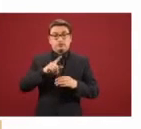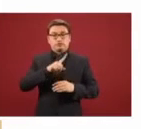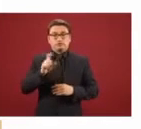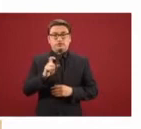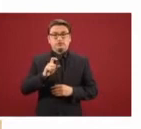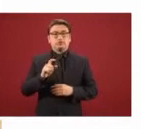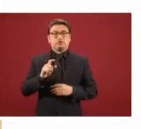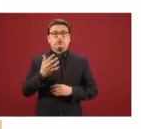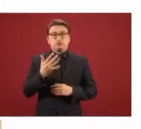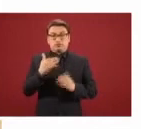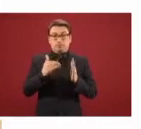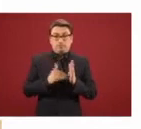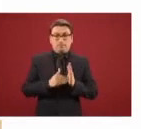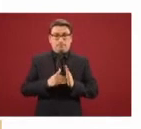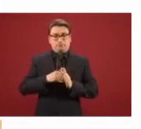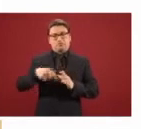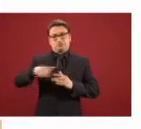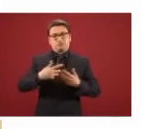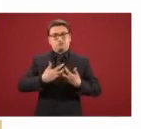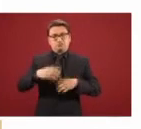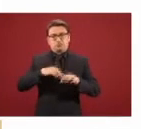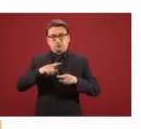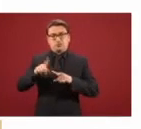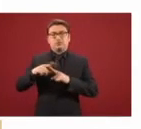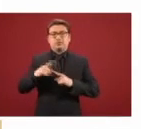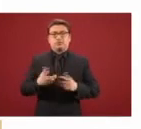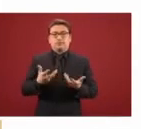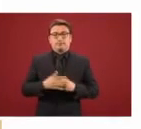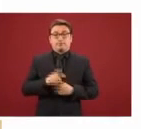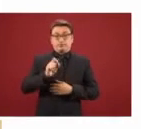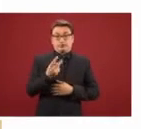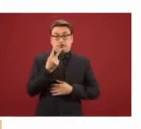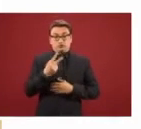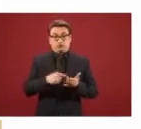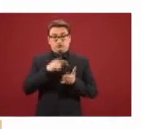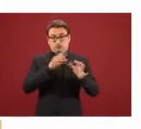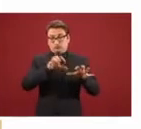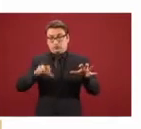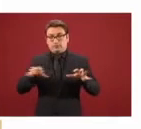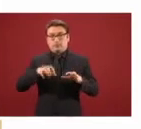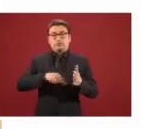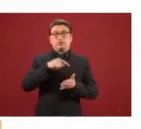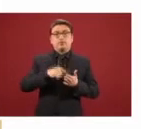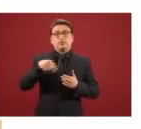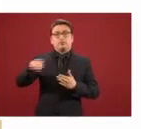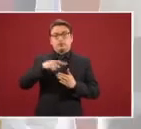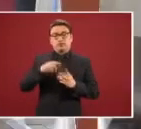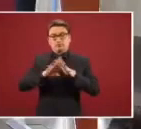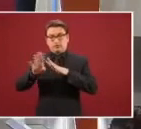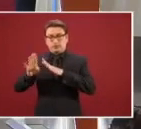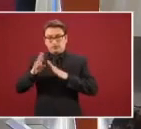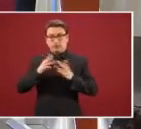productores mexicanos en esa región. Hay 22 albergues para migrantes en los estados de Chiapas, Oaxaca, Tabasco y Veracruz,